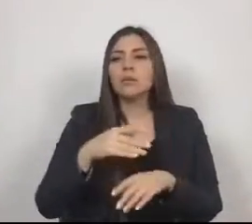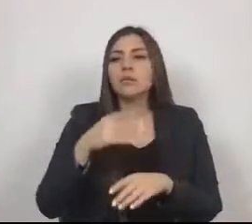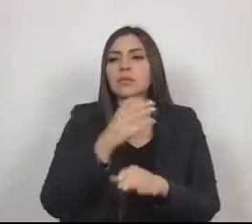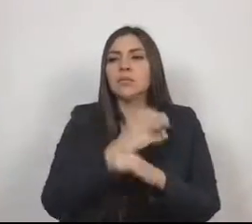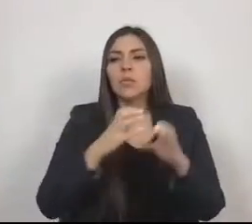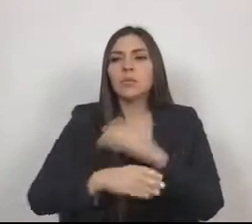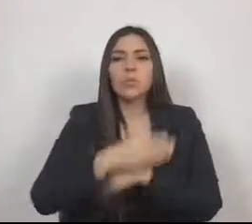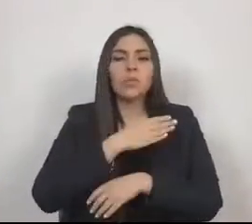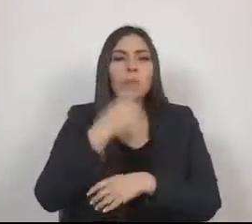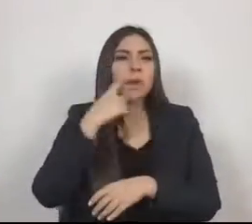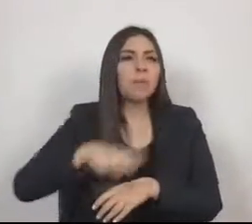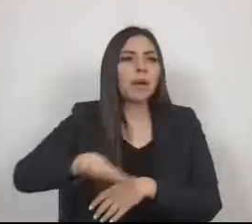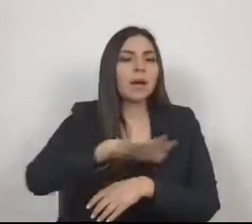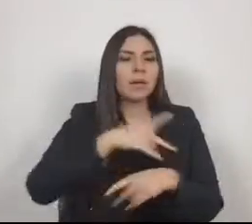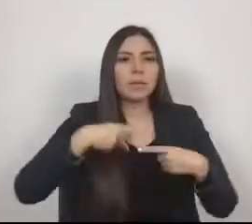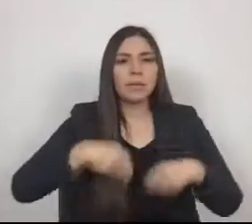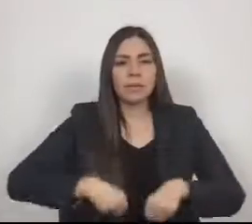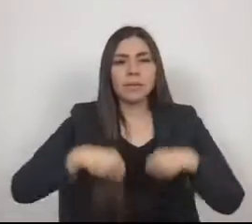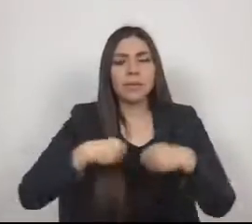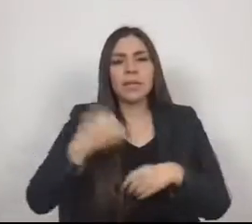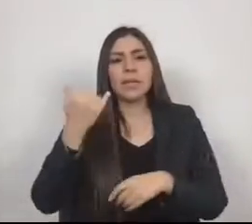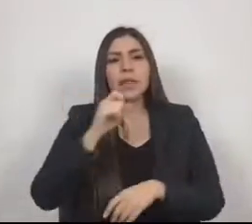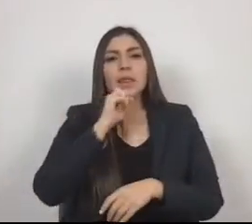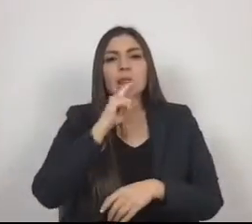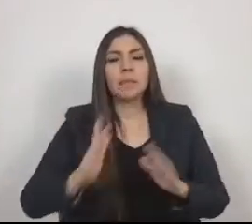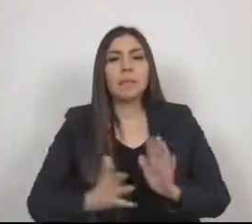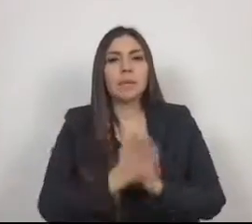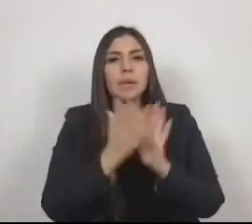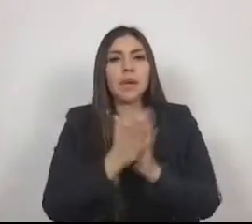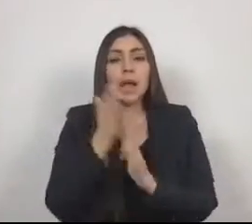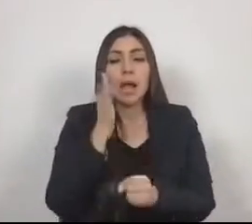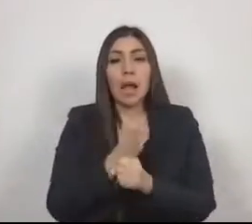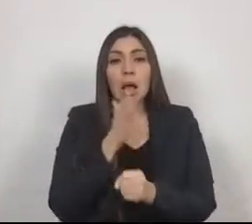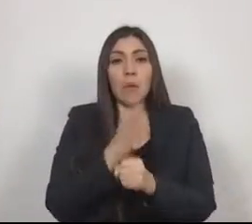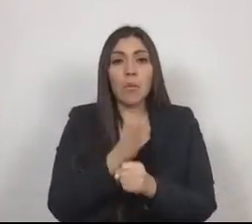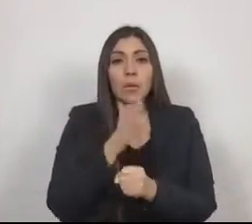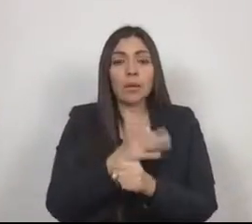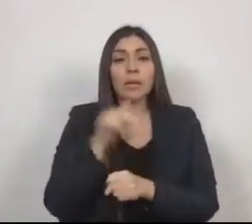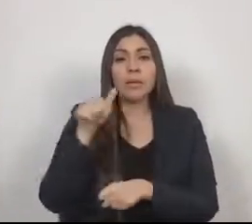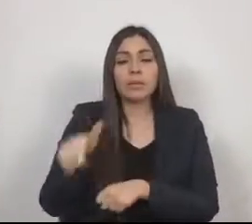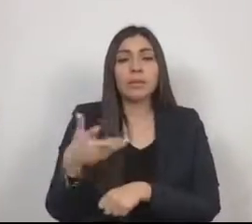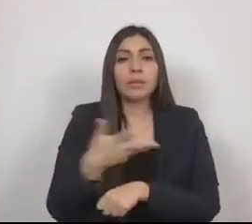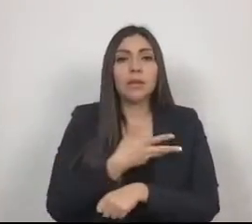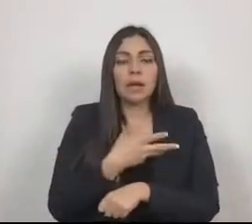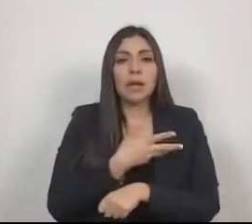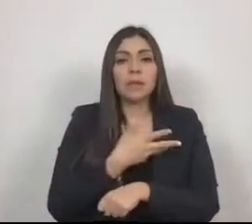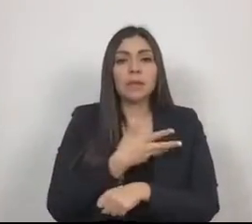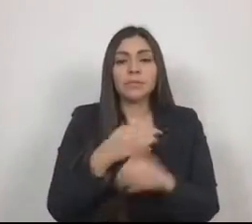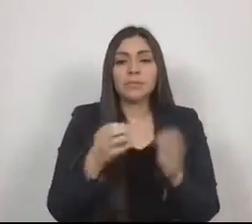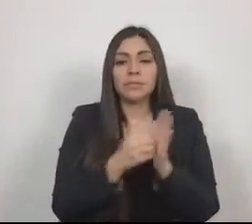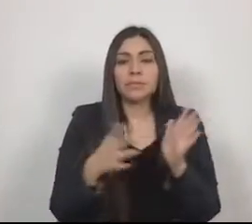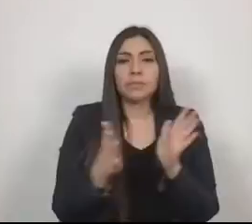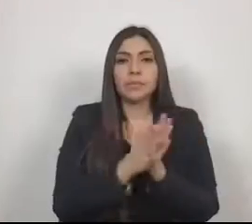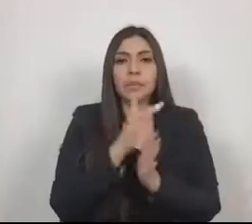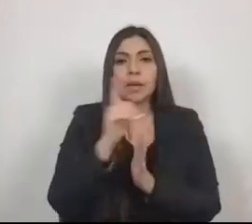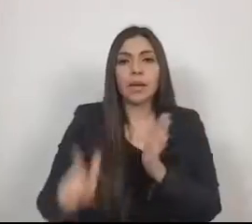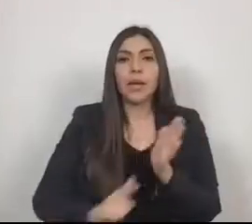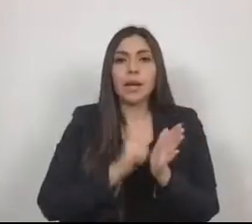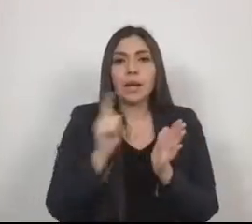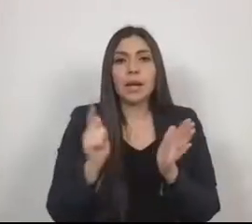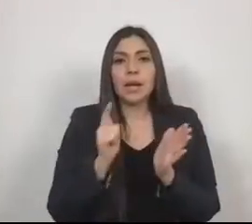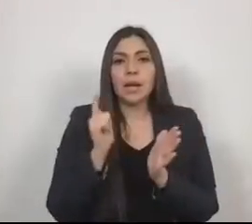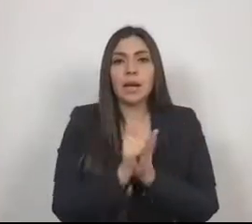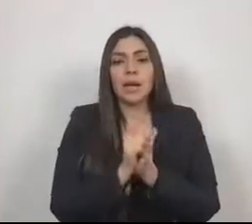su importante participación, actualmente se encuentran contemplados en la citada Ley Orgánica Municipal